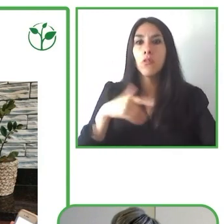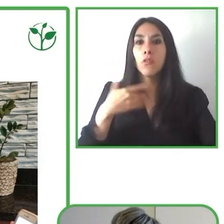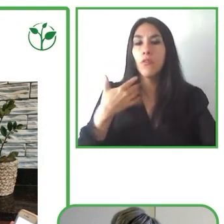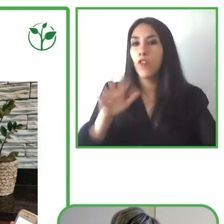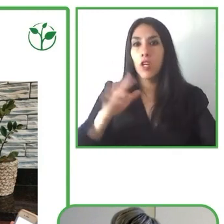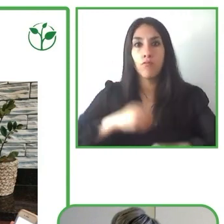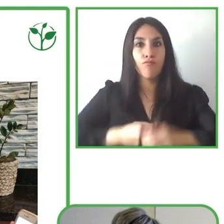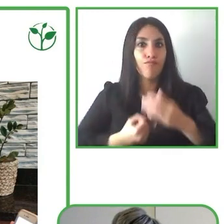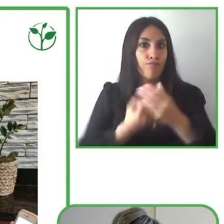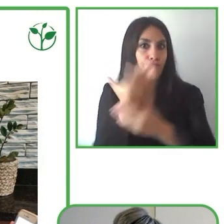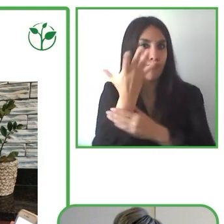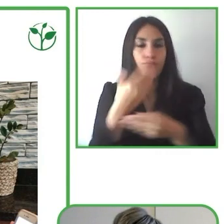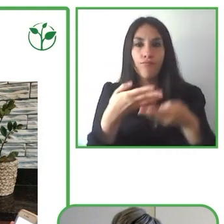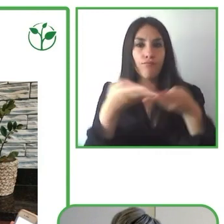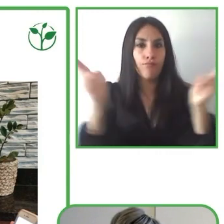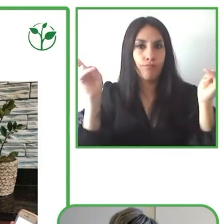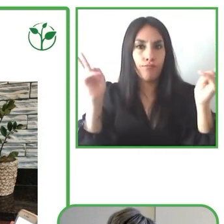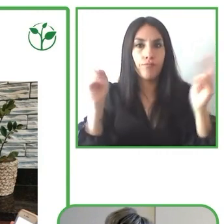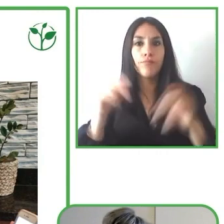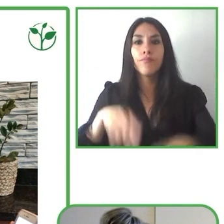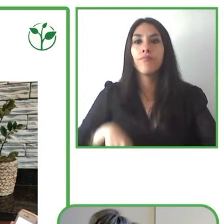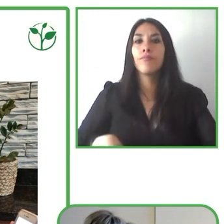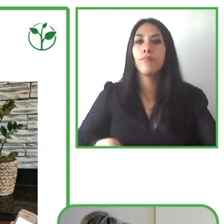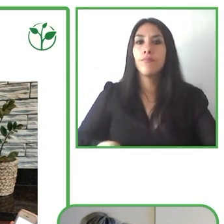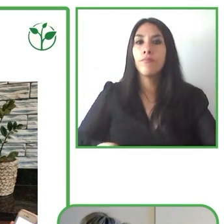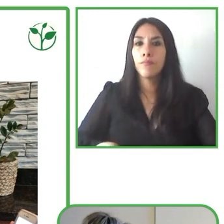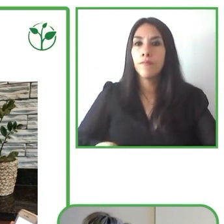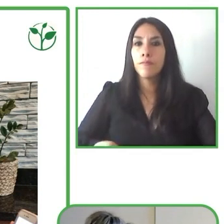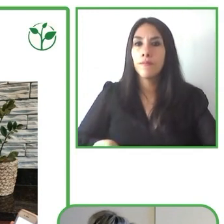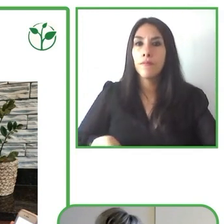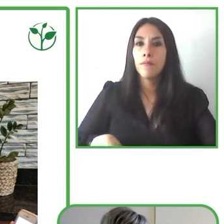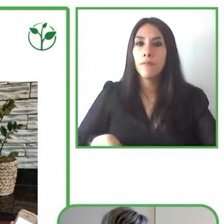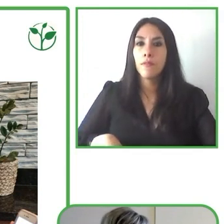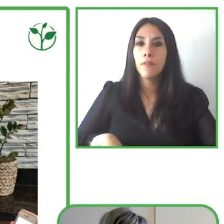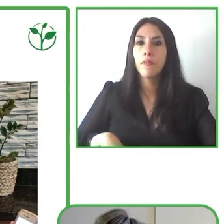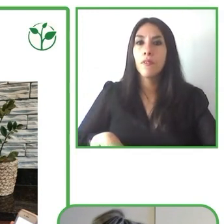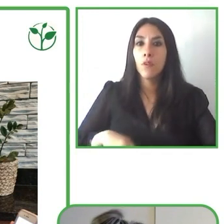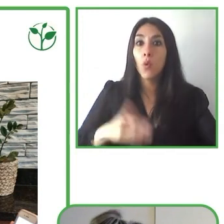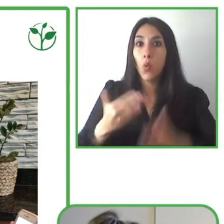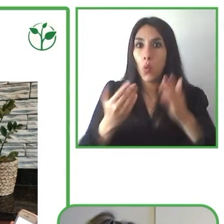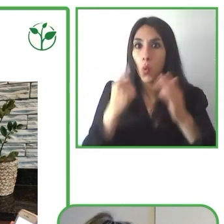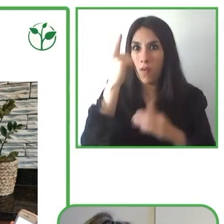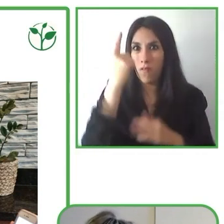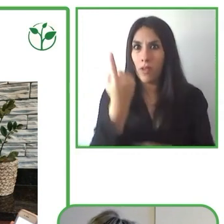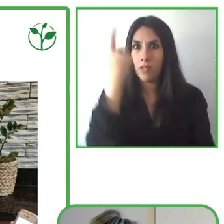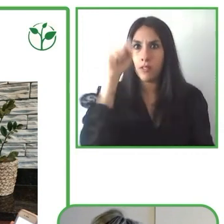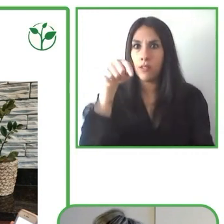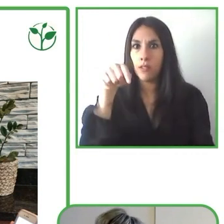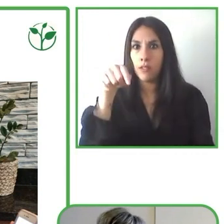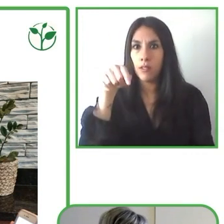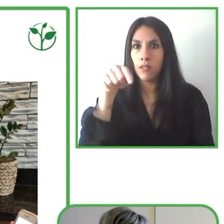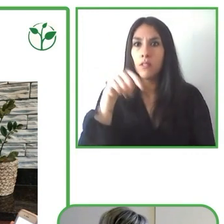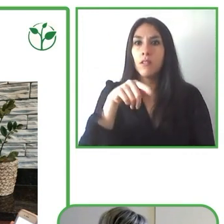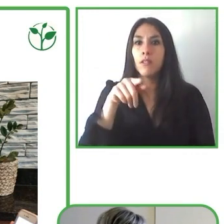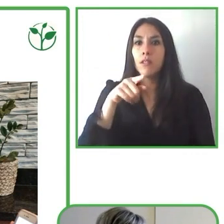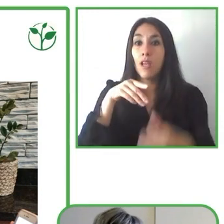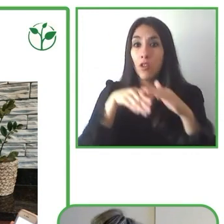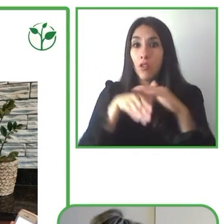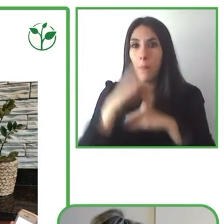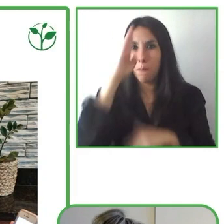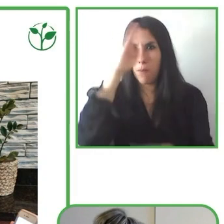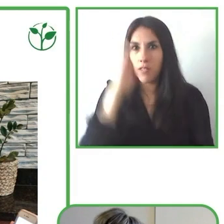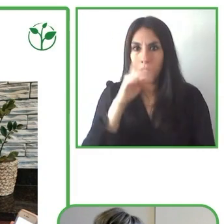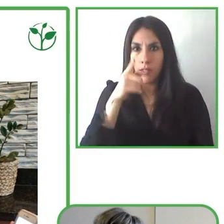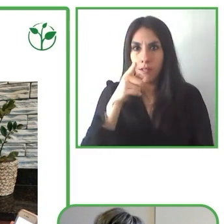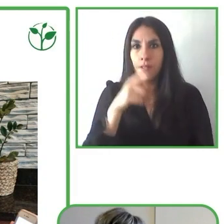brasileña de cultura accesible, una plataforma también accesible, por supuesto. Fue un